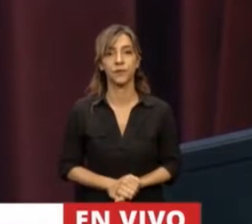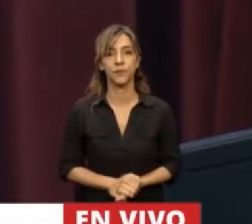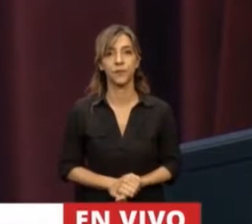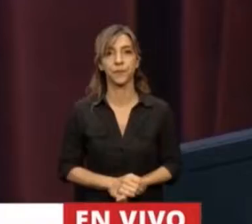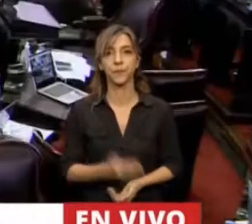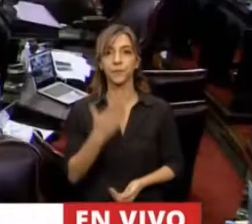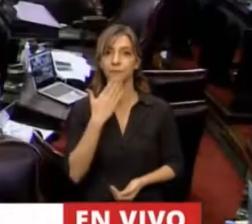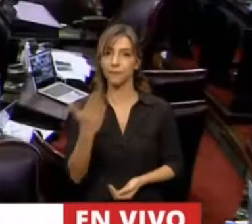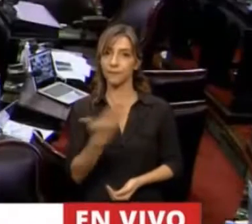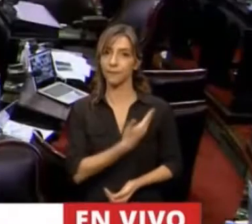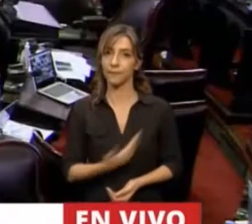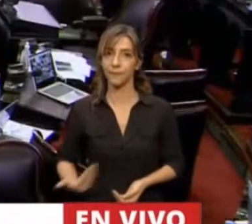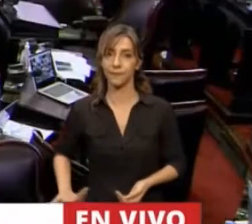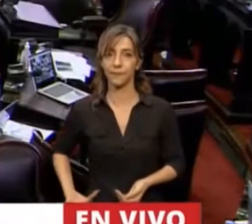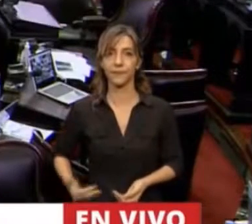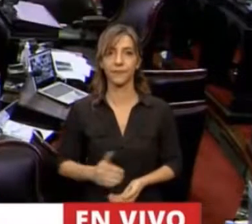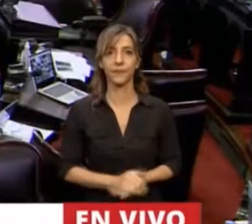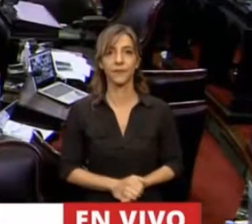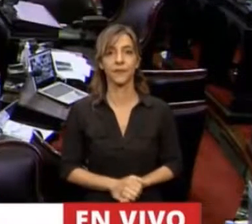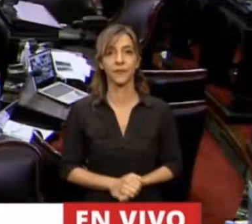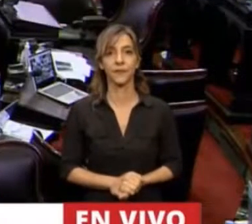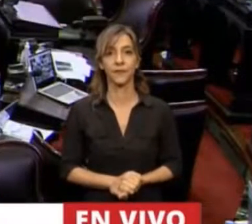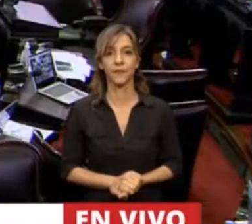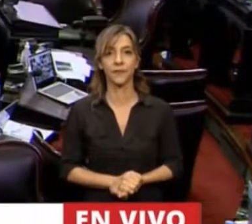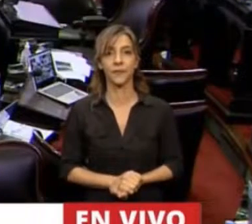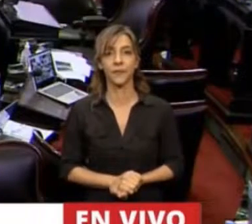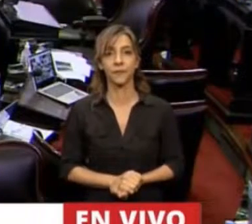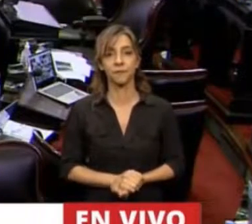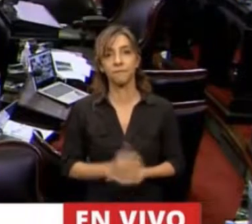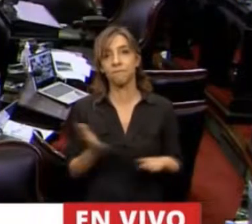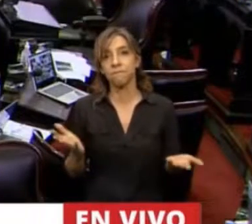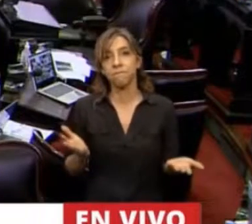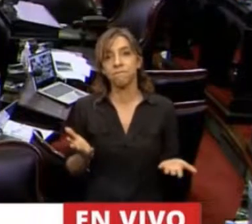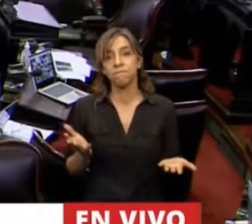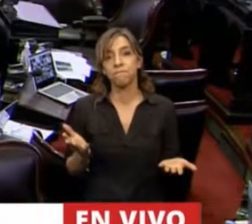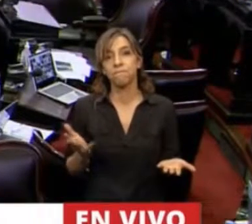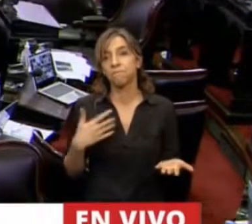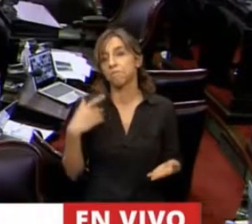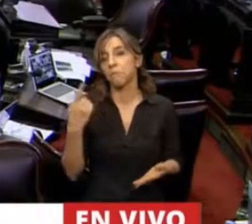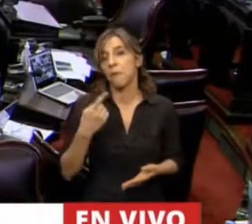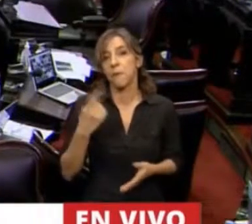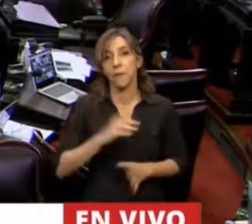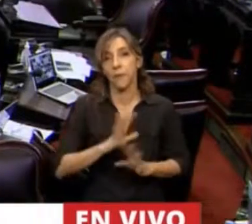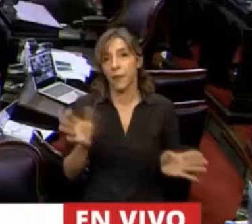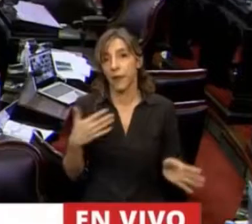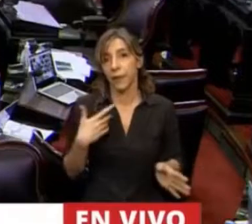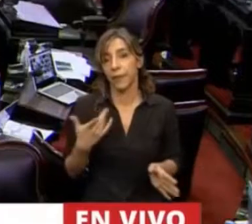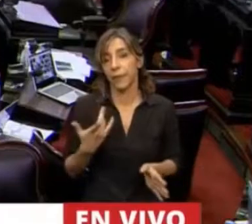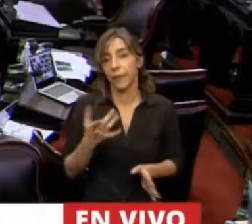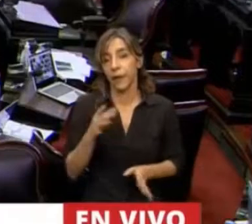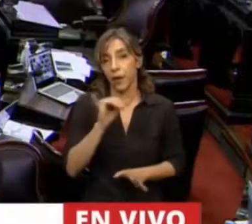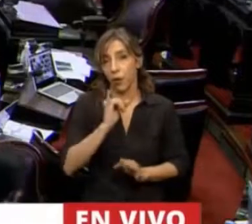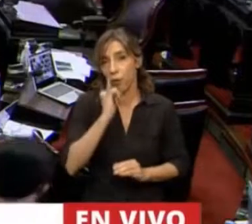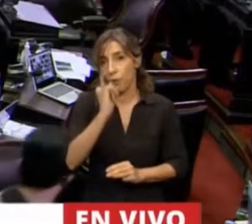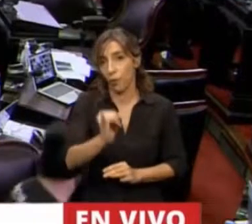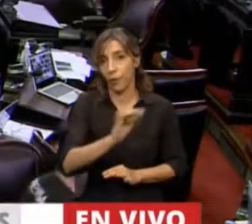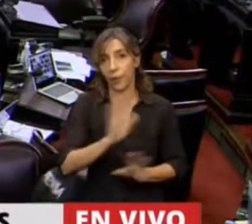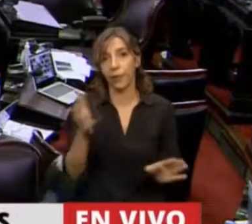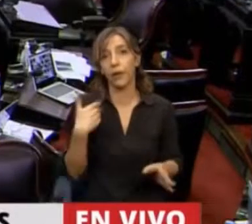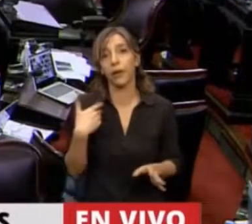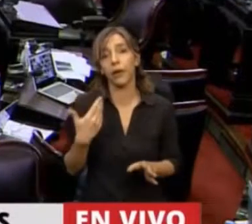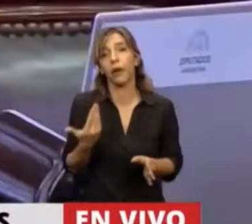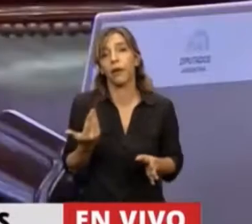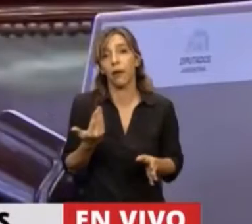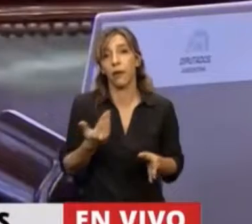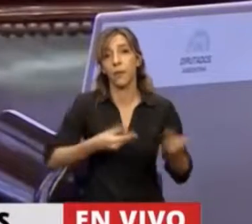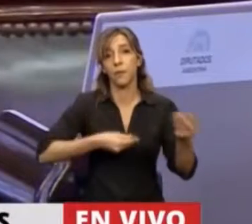Gracias, Presidente. Mire, lo primero que hay que decir es que si no se ha presentado un presupuesto